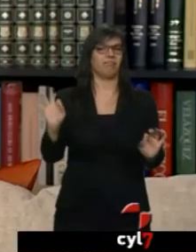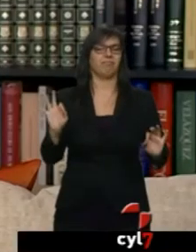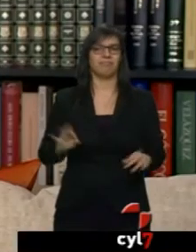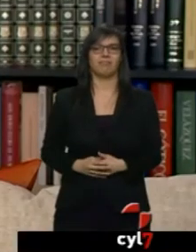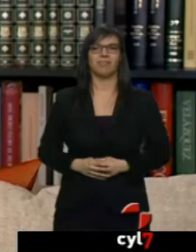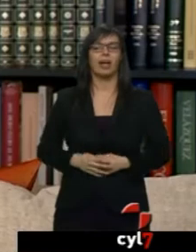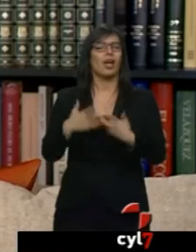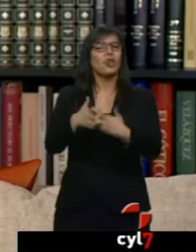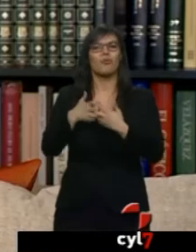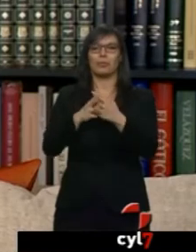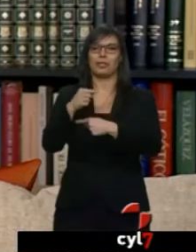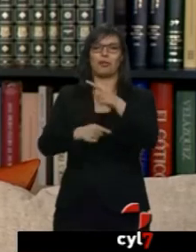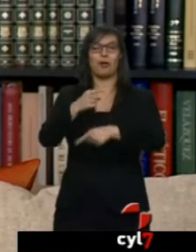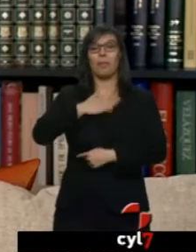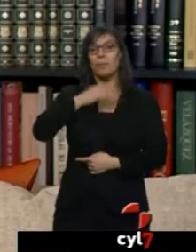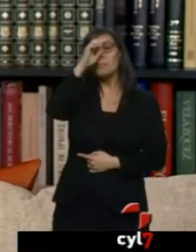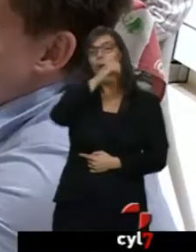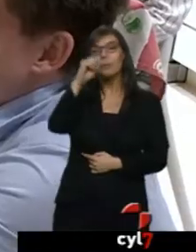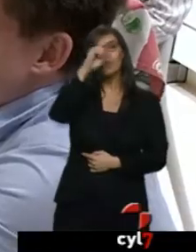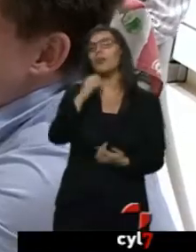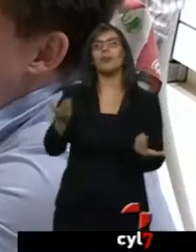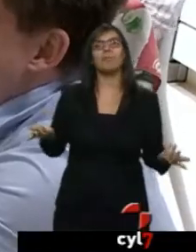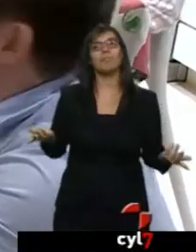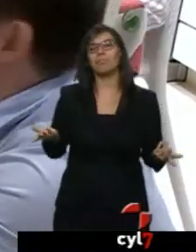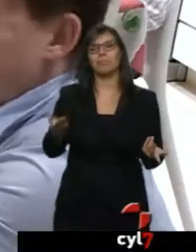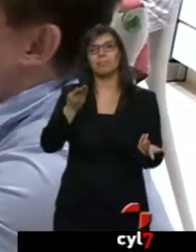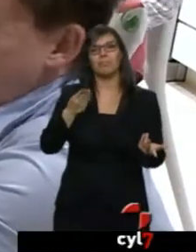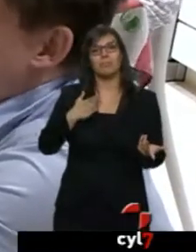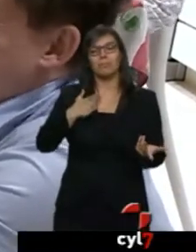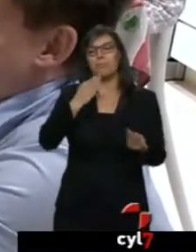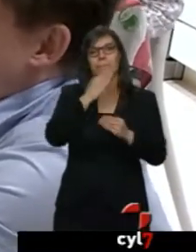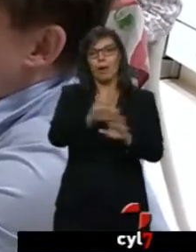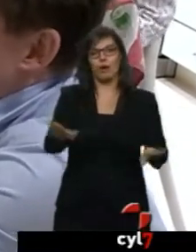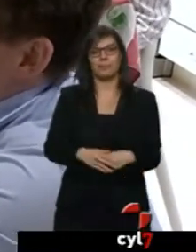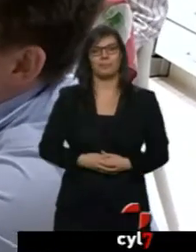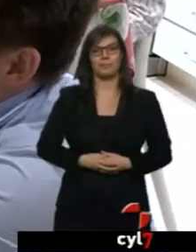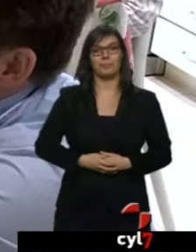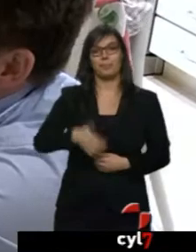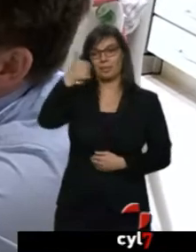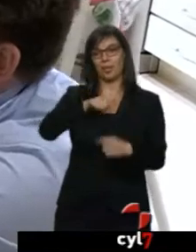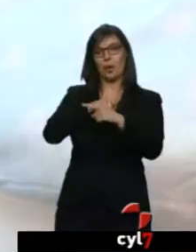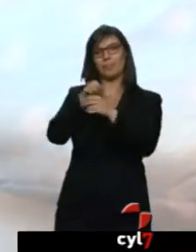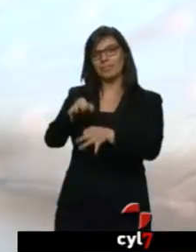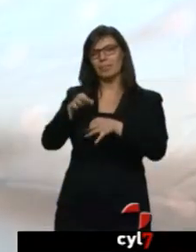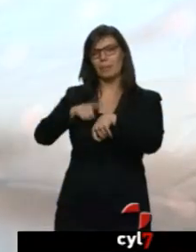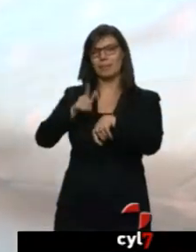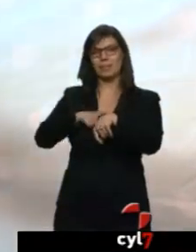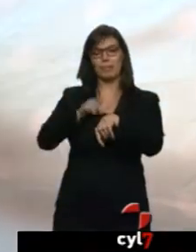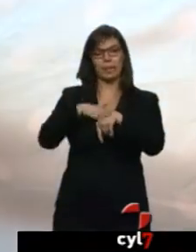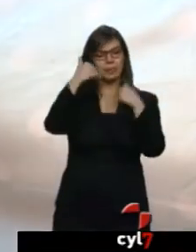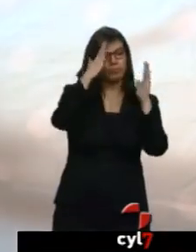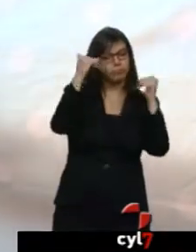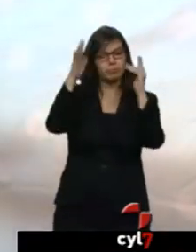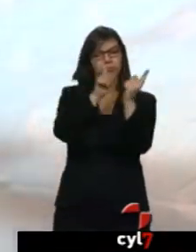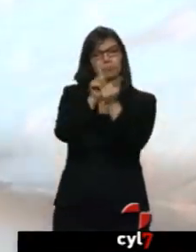en mi opinión es lo mejor del mundo. Rafa siempre saca un rato para cada uno. Lo que más me gusta